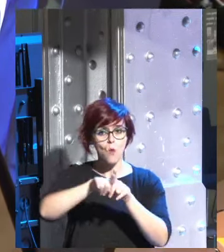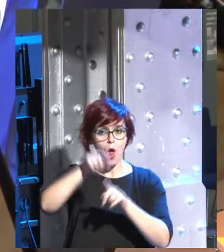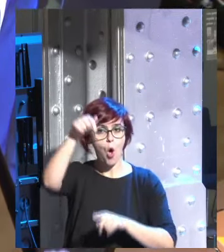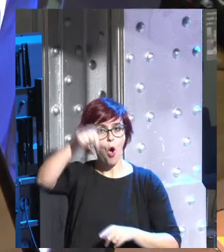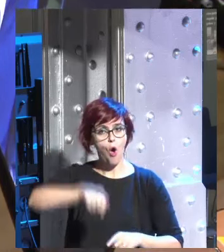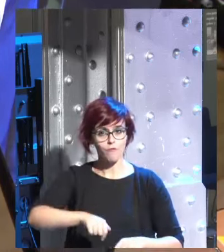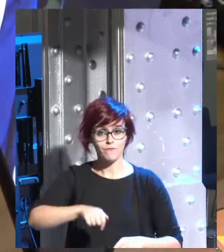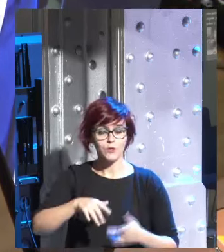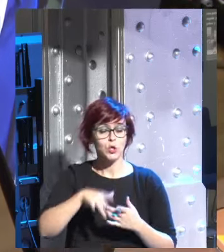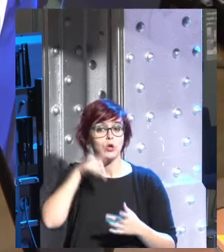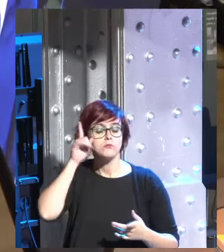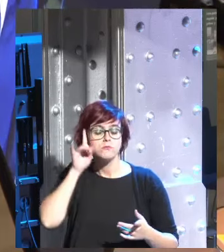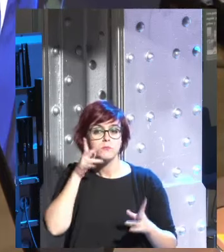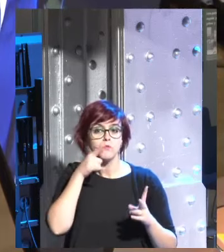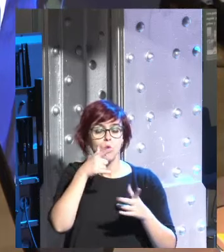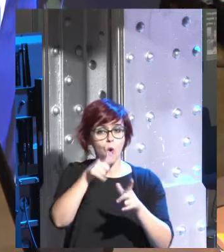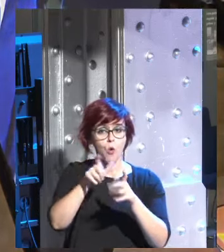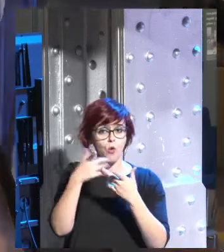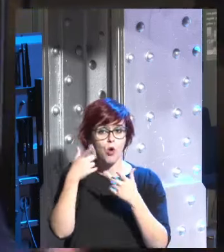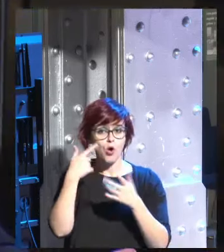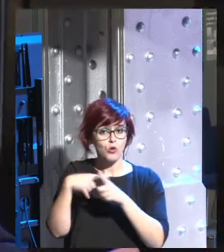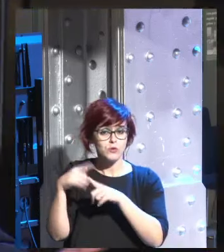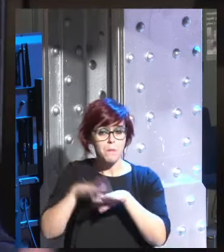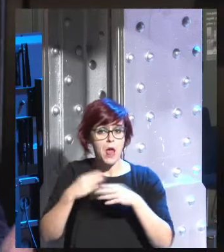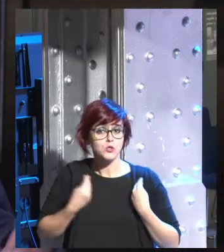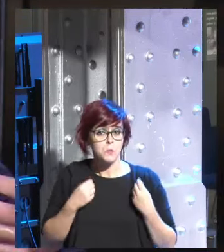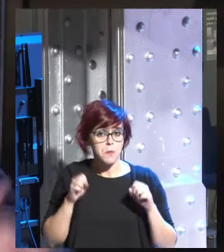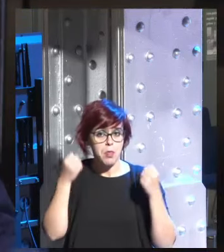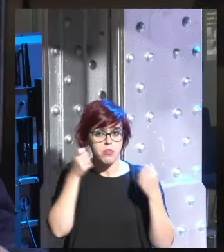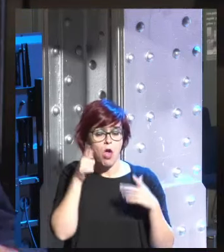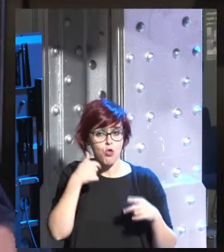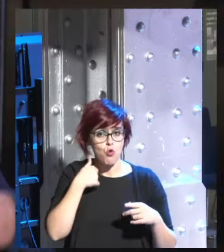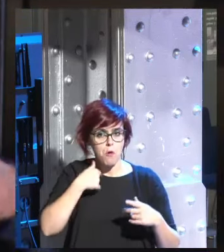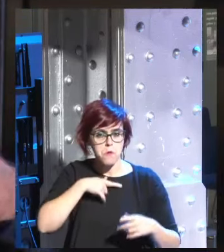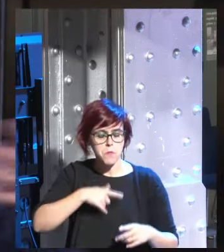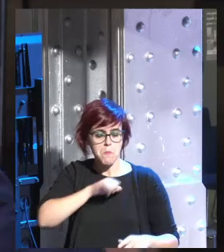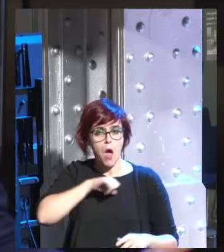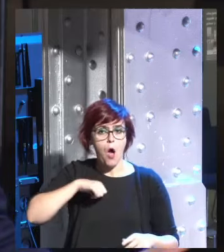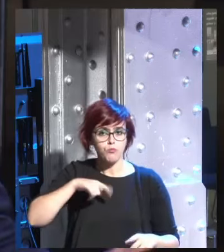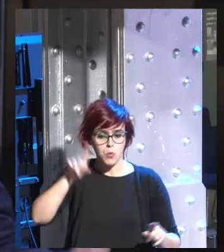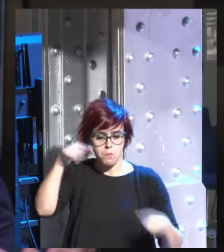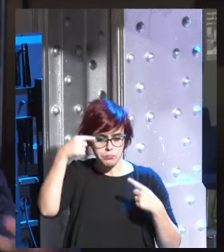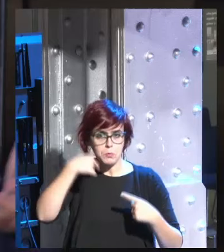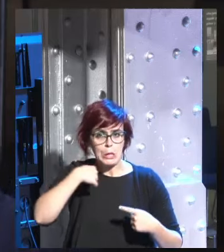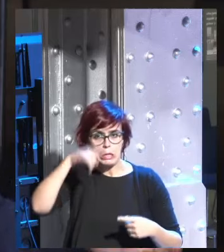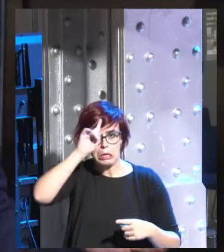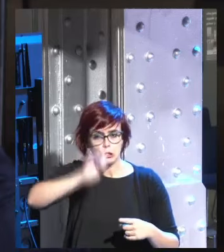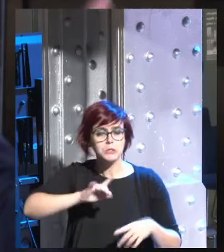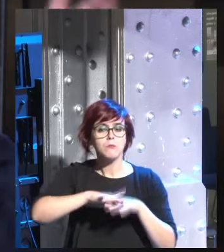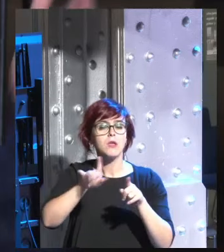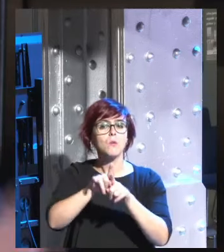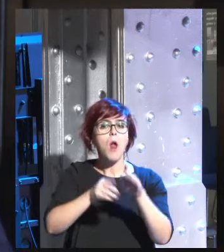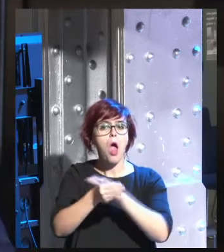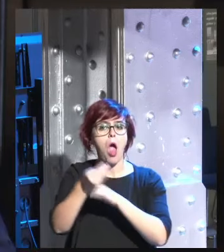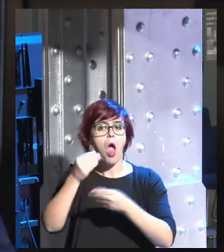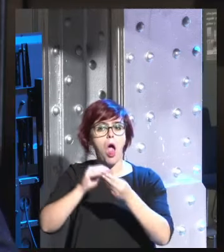yo no sé cómo hacer la mayoría de las cosas que necesito hacer para mi supervivencia directamente yo mismo yo no sé cómo fabricar cómo producir